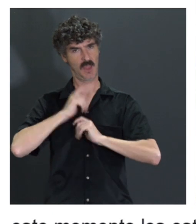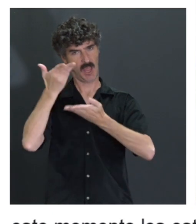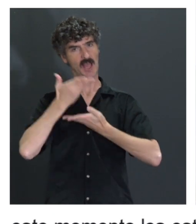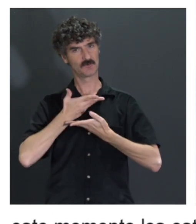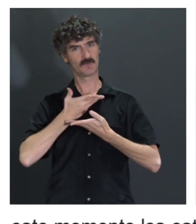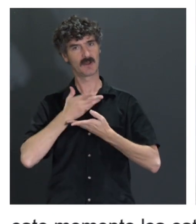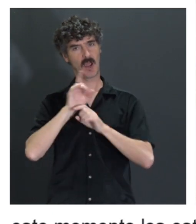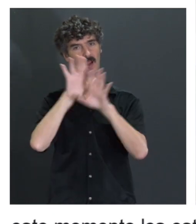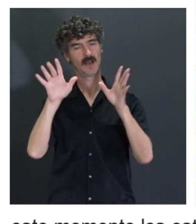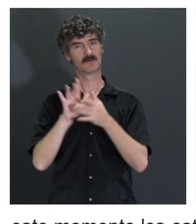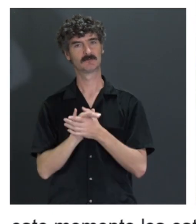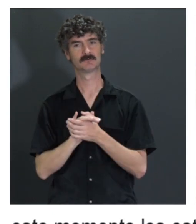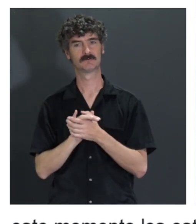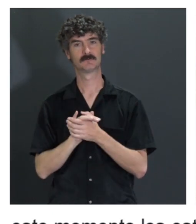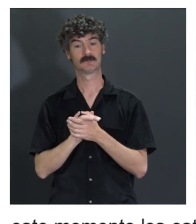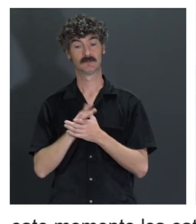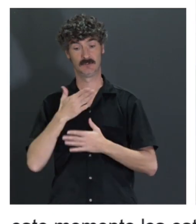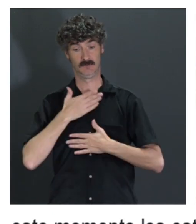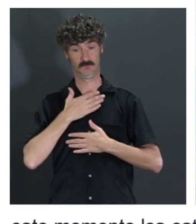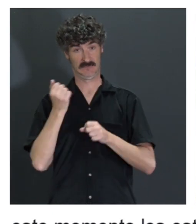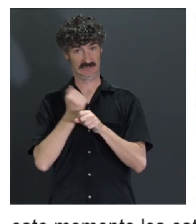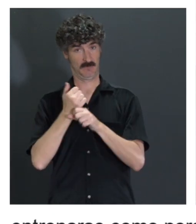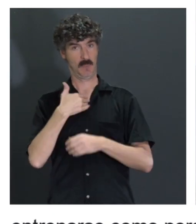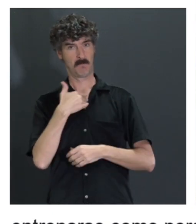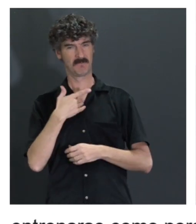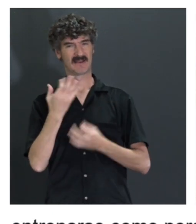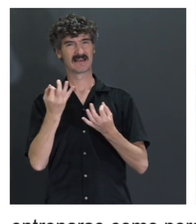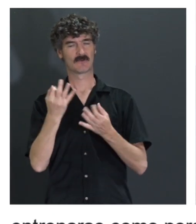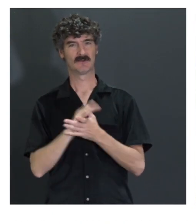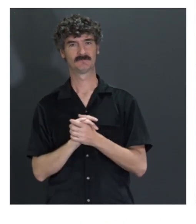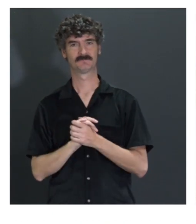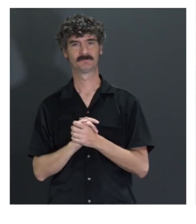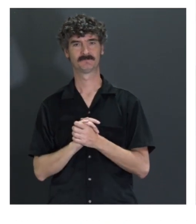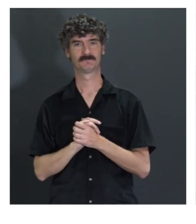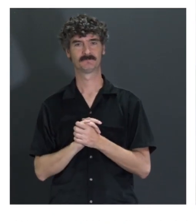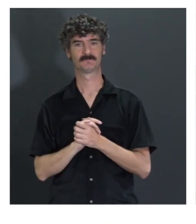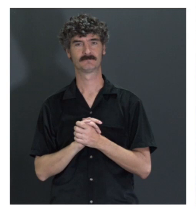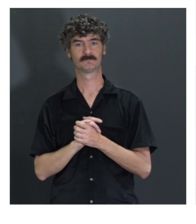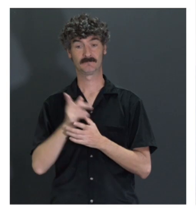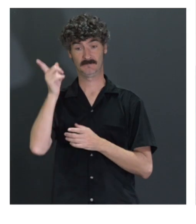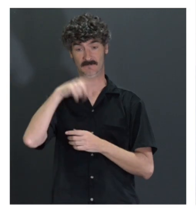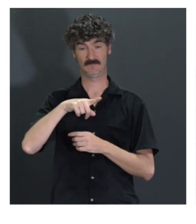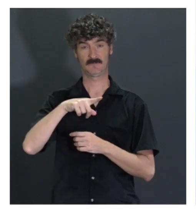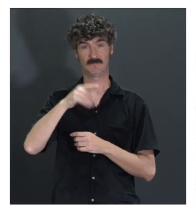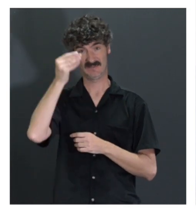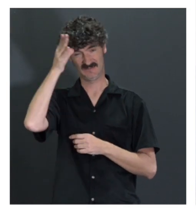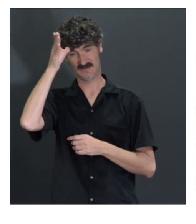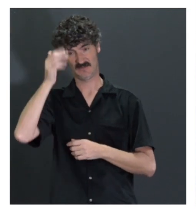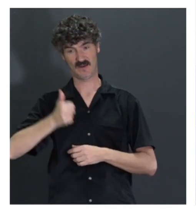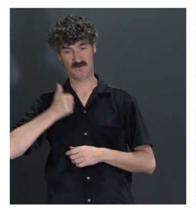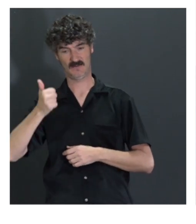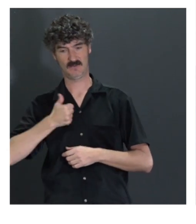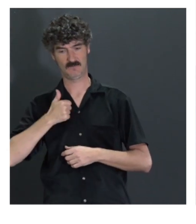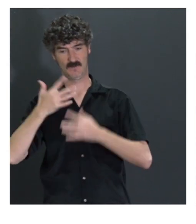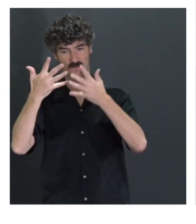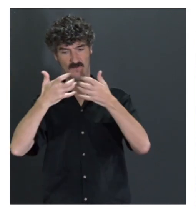claro, pues mi papel ahí es ayudar, como he dicho antes, no solamente a que también la IA aprenda también a escribir bien el